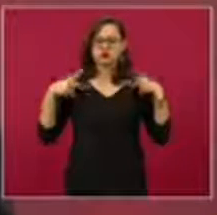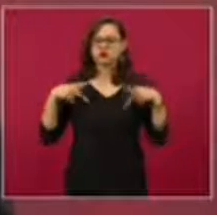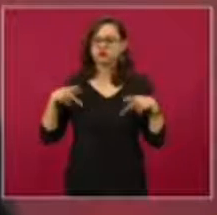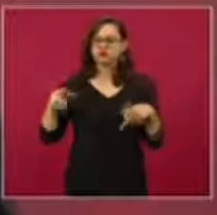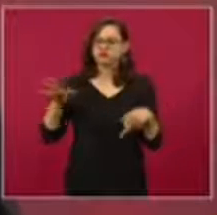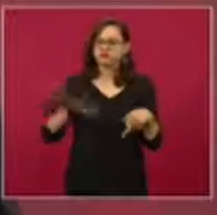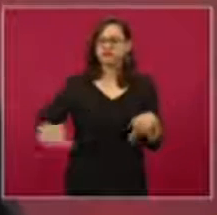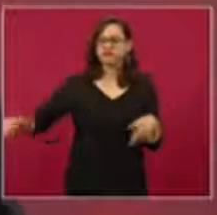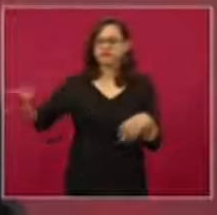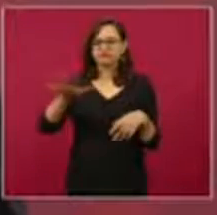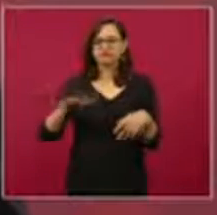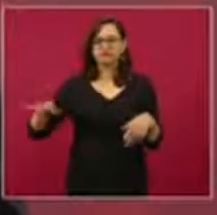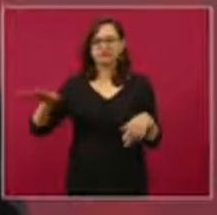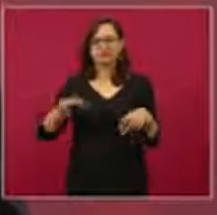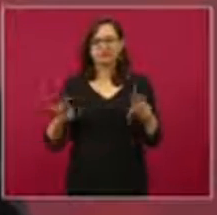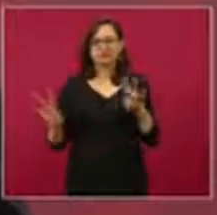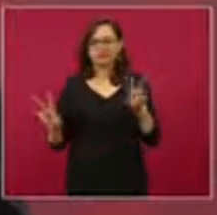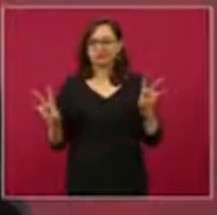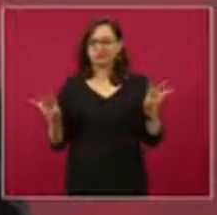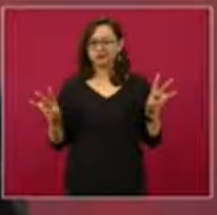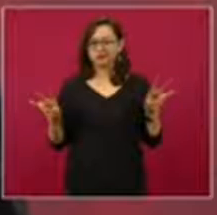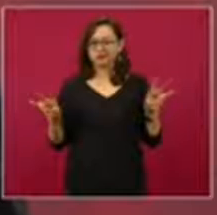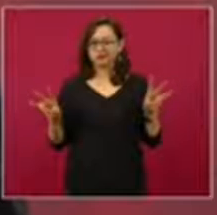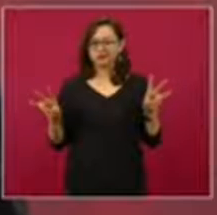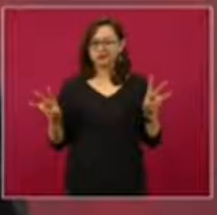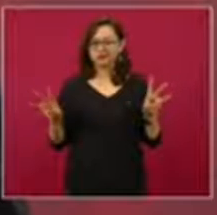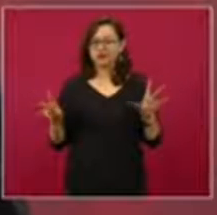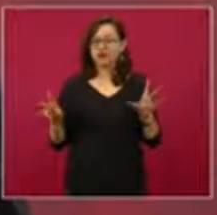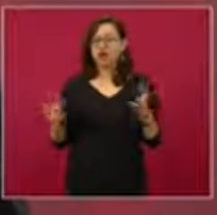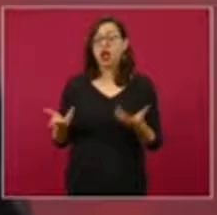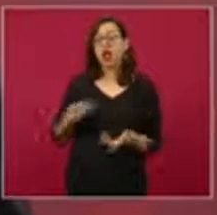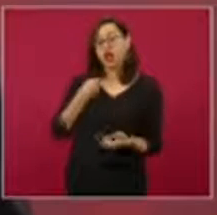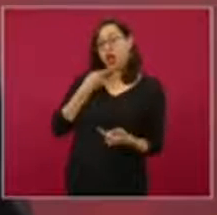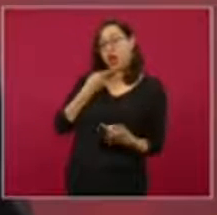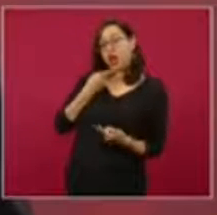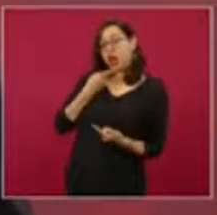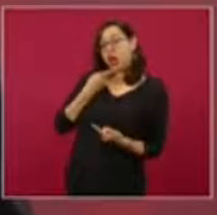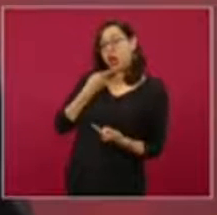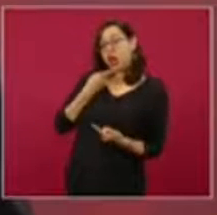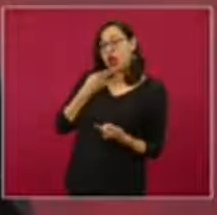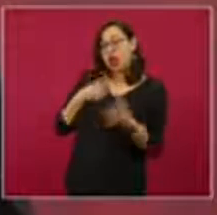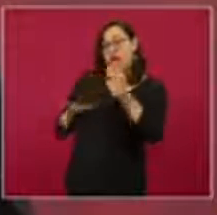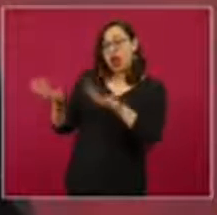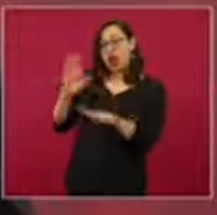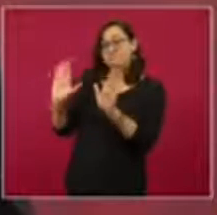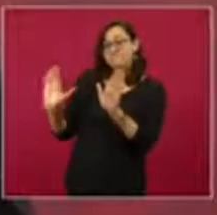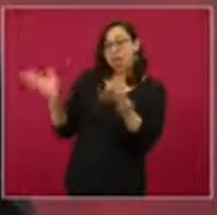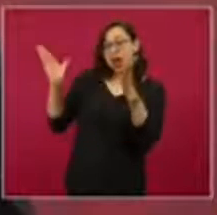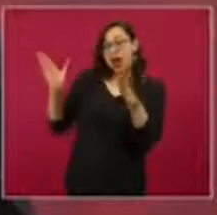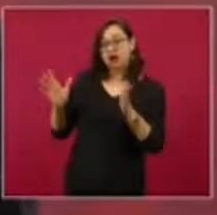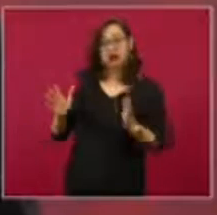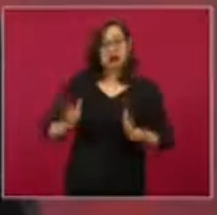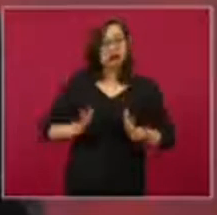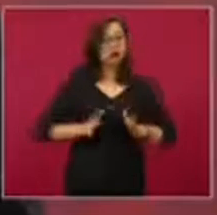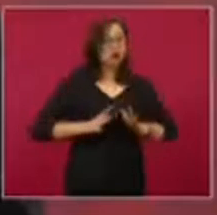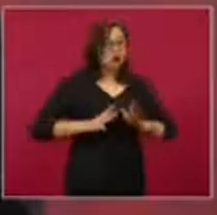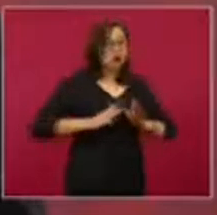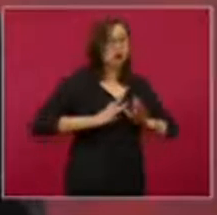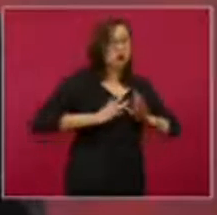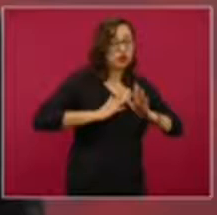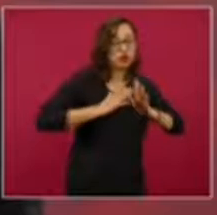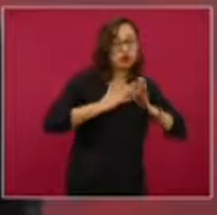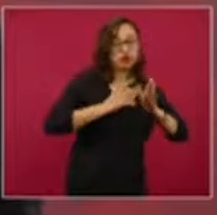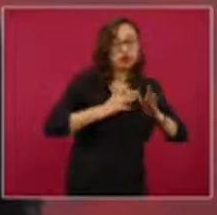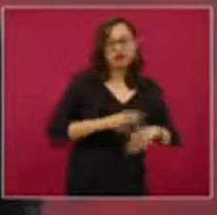despiertos, ya no se dejan chorear, ya es otra